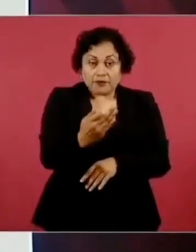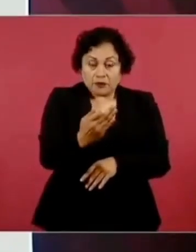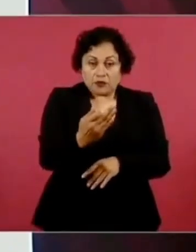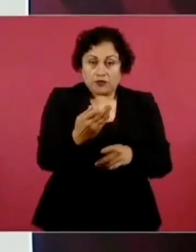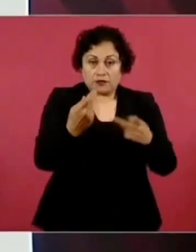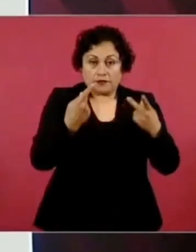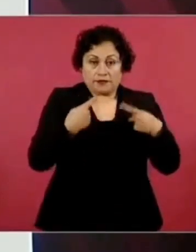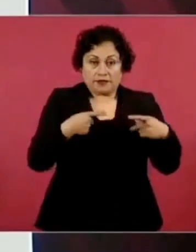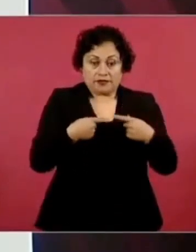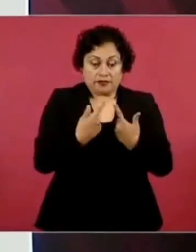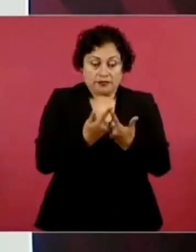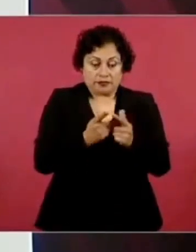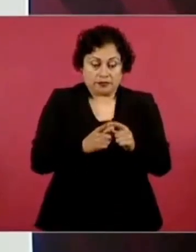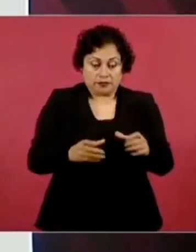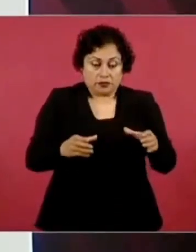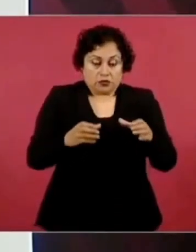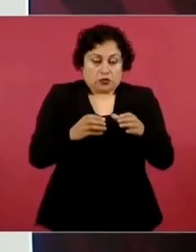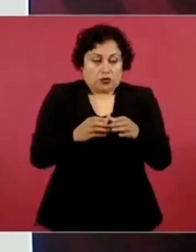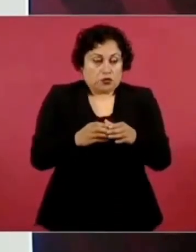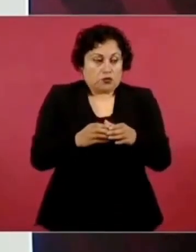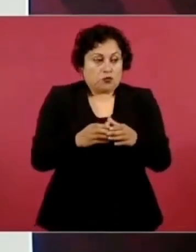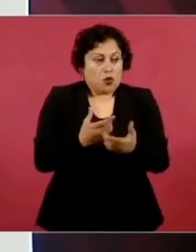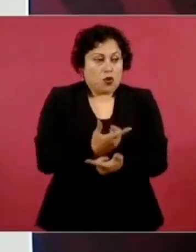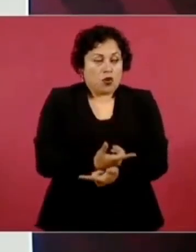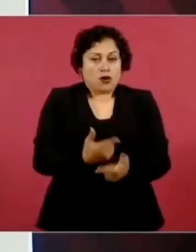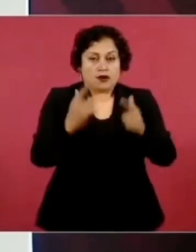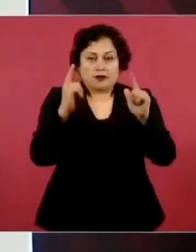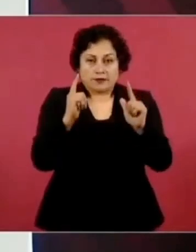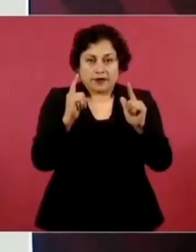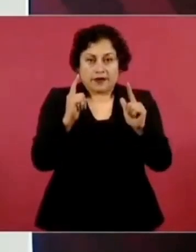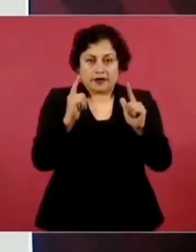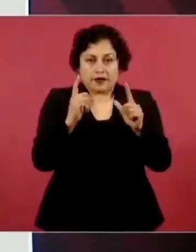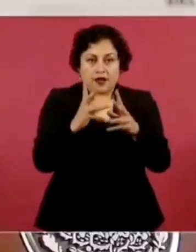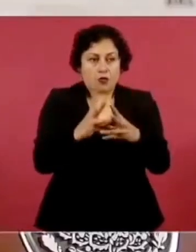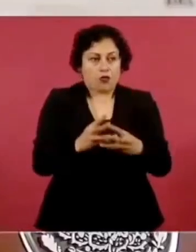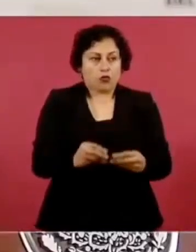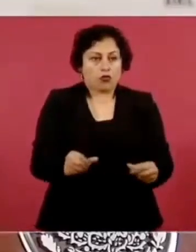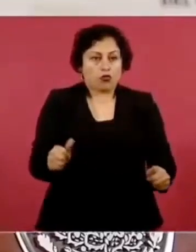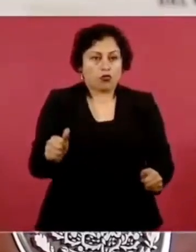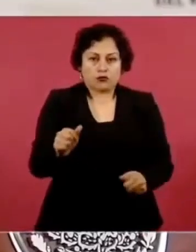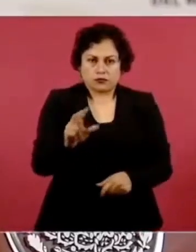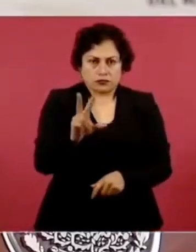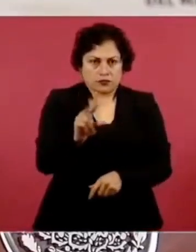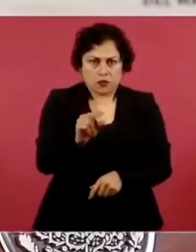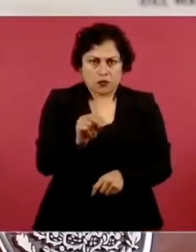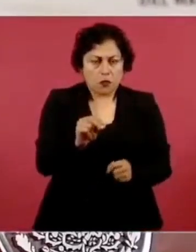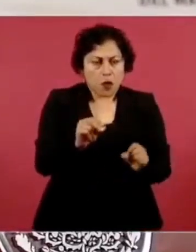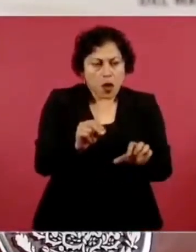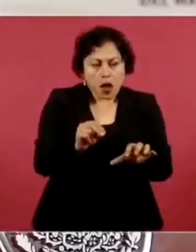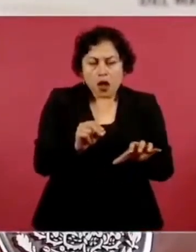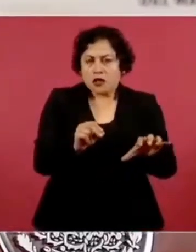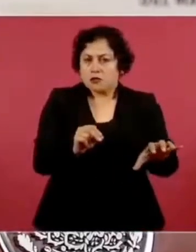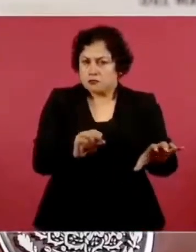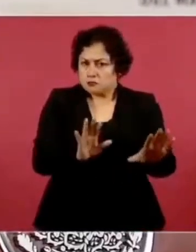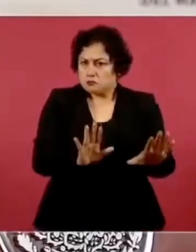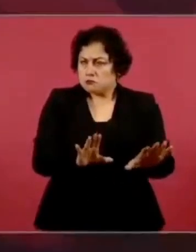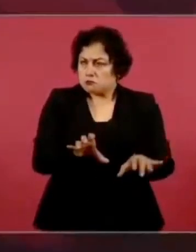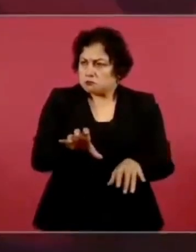No desapareció al poco tiempo, ahí estaba ya,